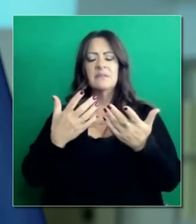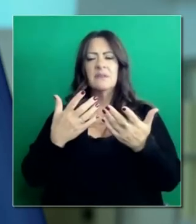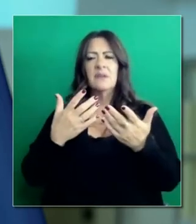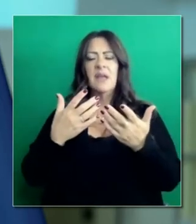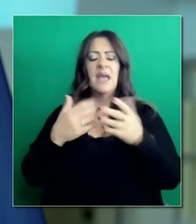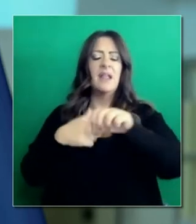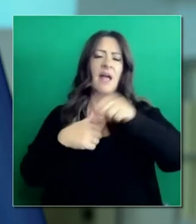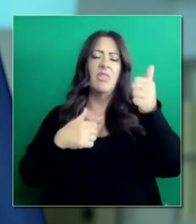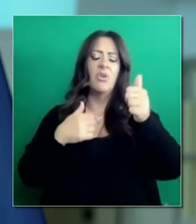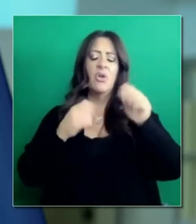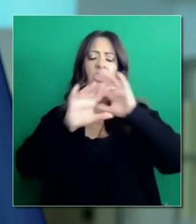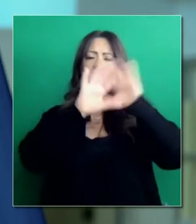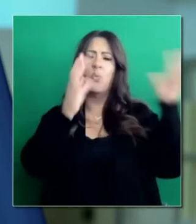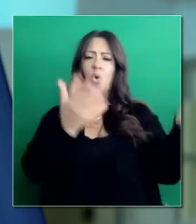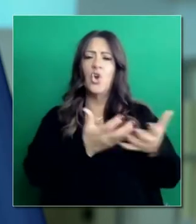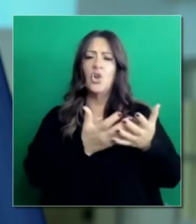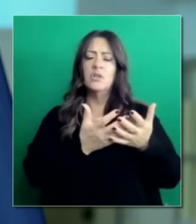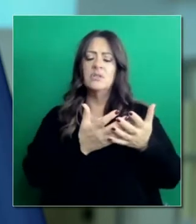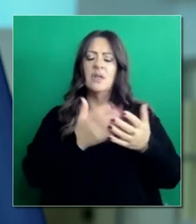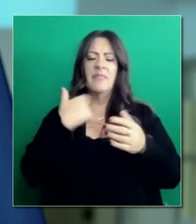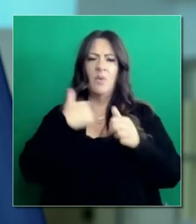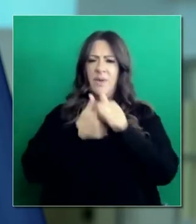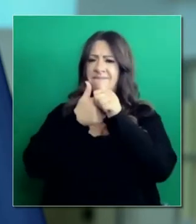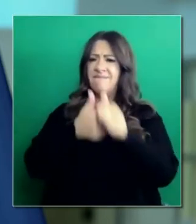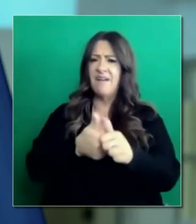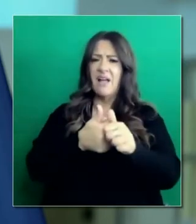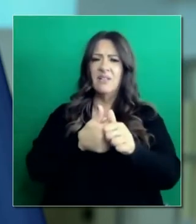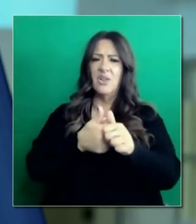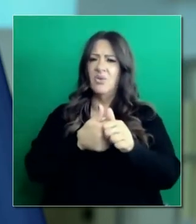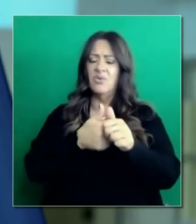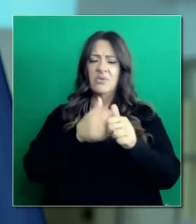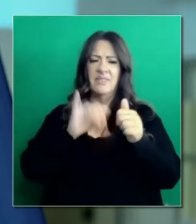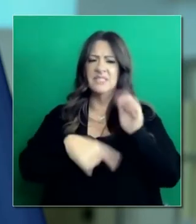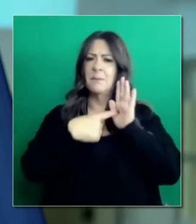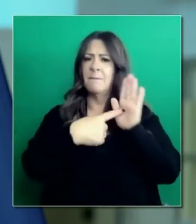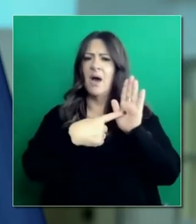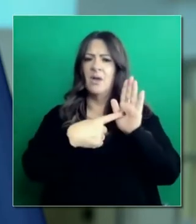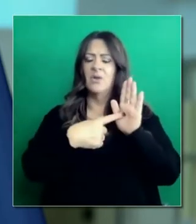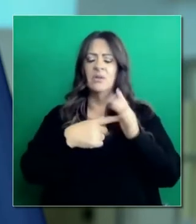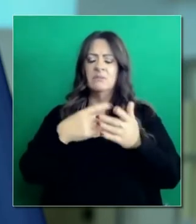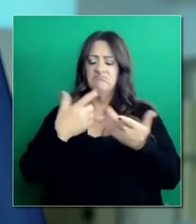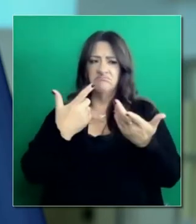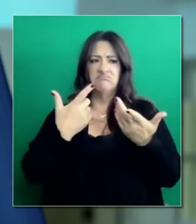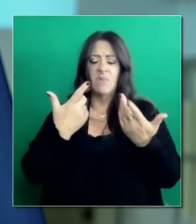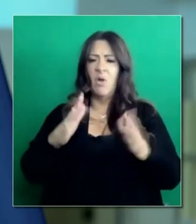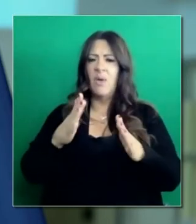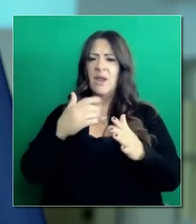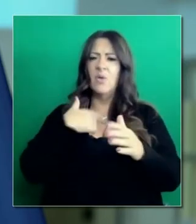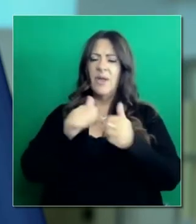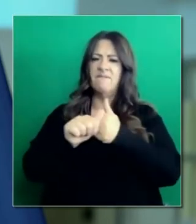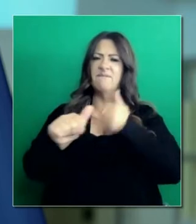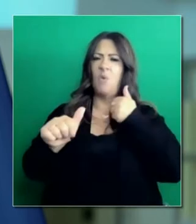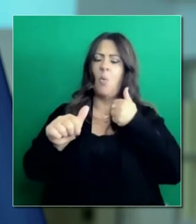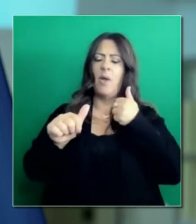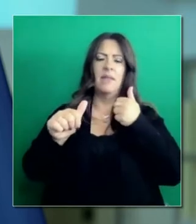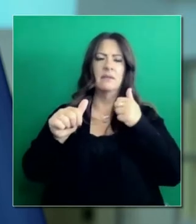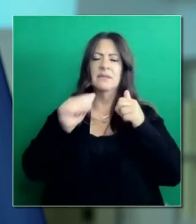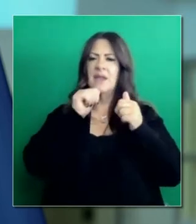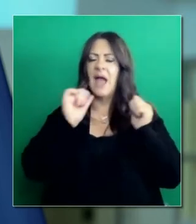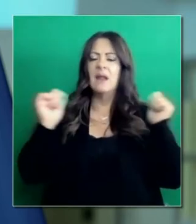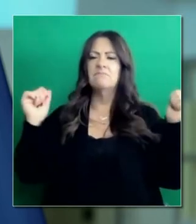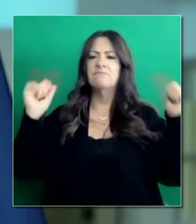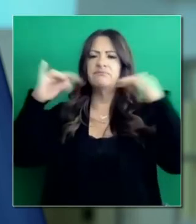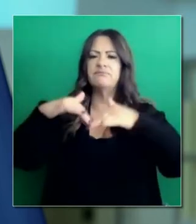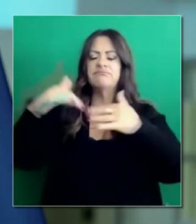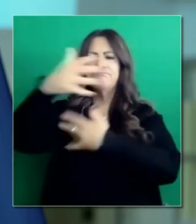eso ha llegado a estas modificaciones en cuanto a evitar grupos grandes. No queremos